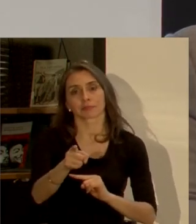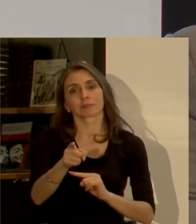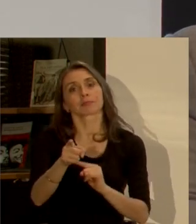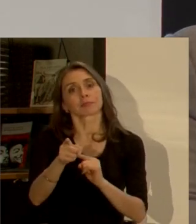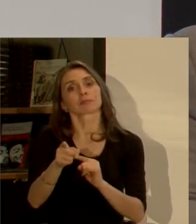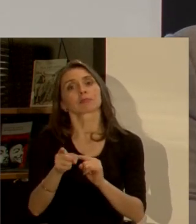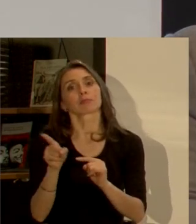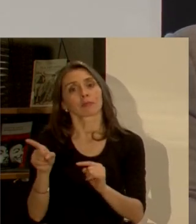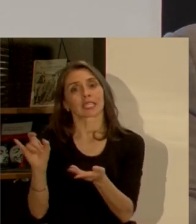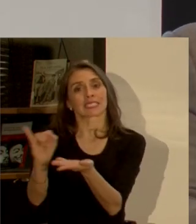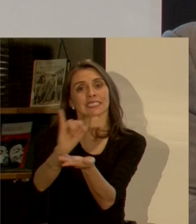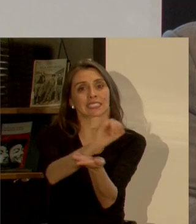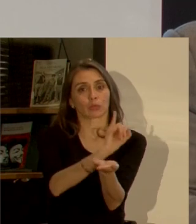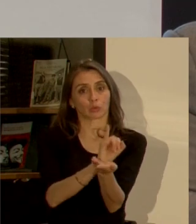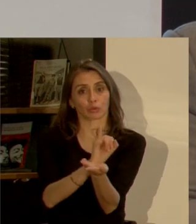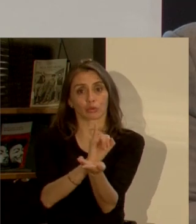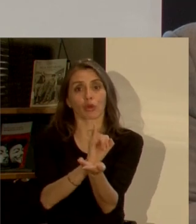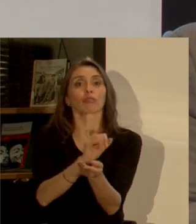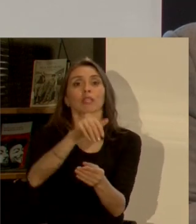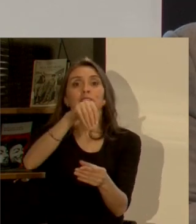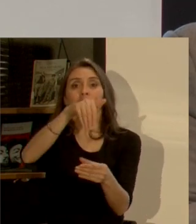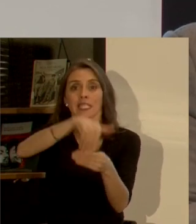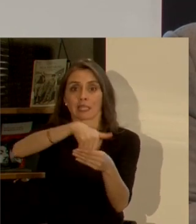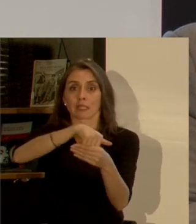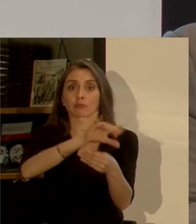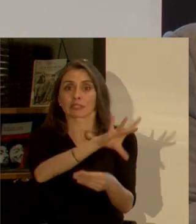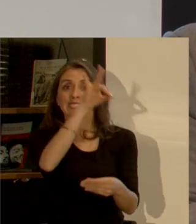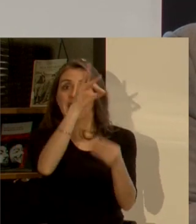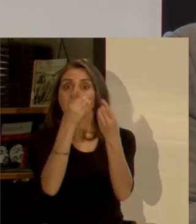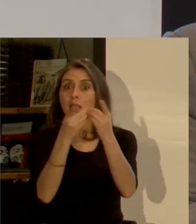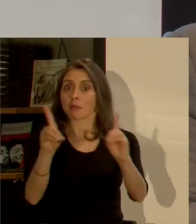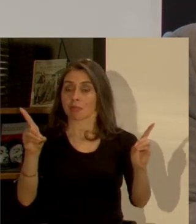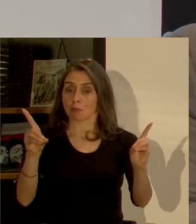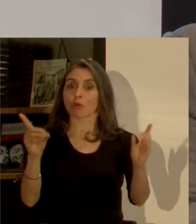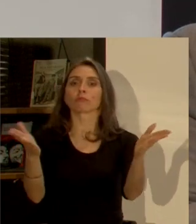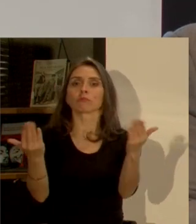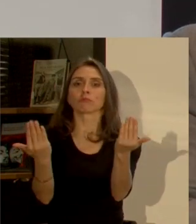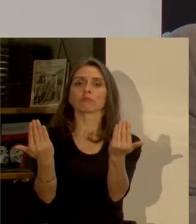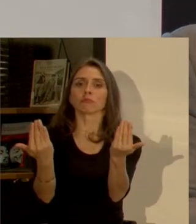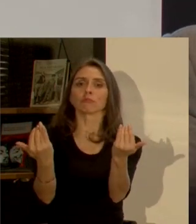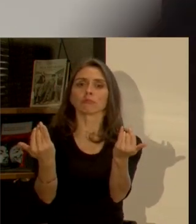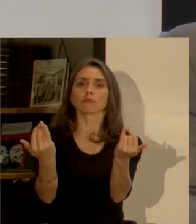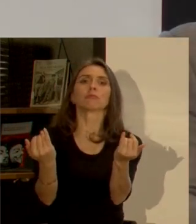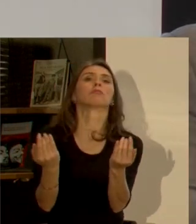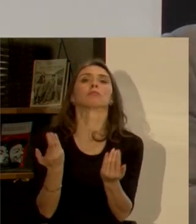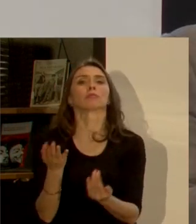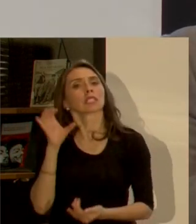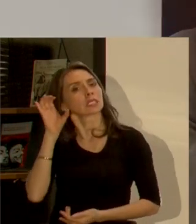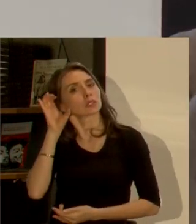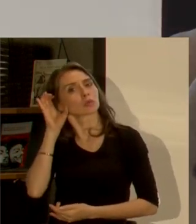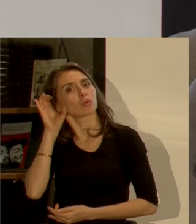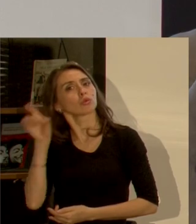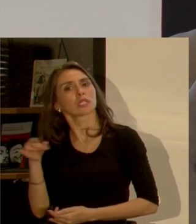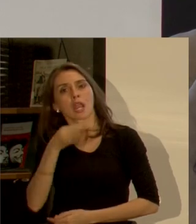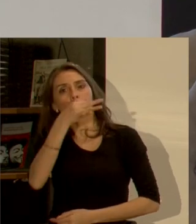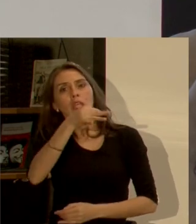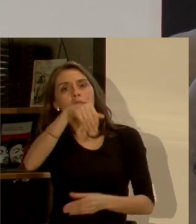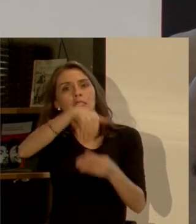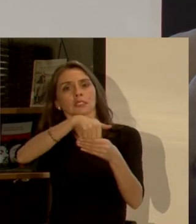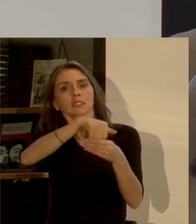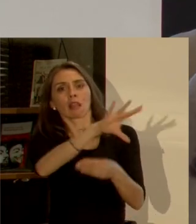órganos democráticamente electos que tienen que escuchar a los electores por ejemplo